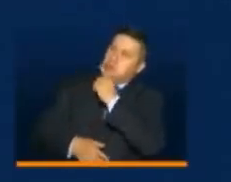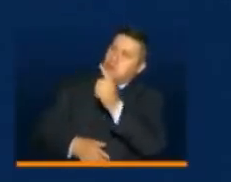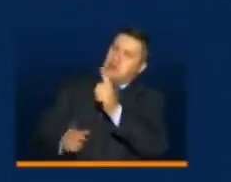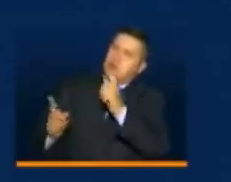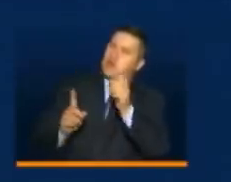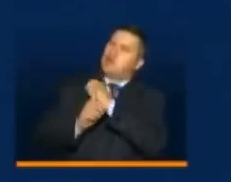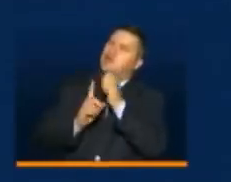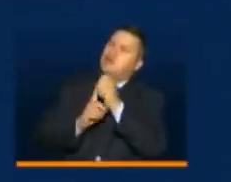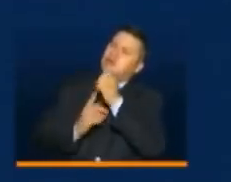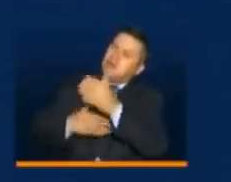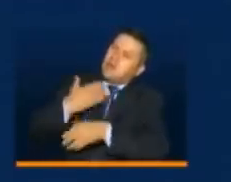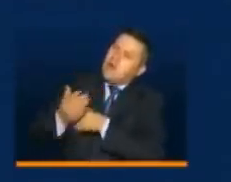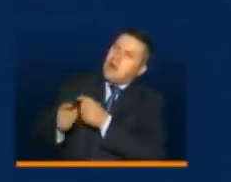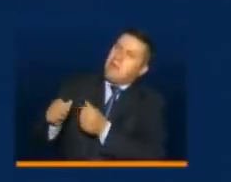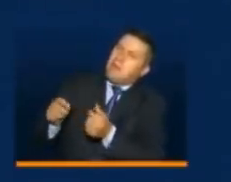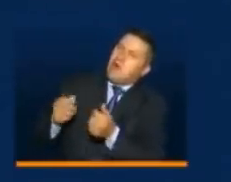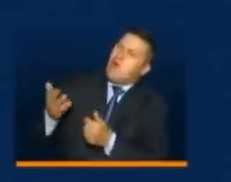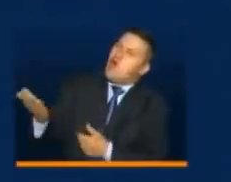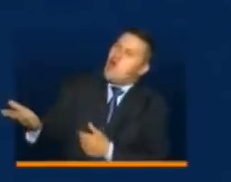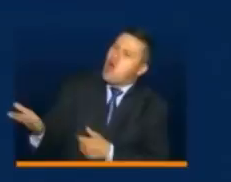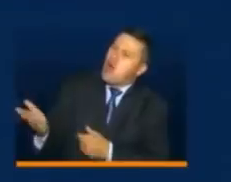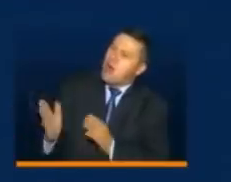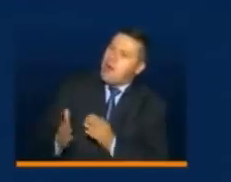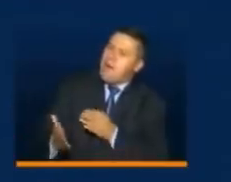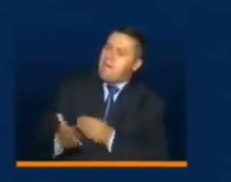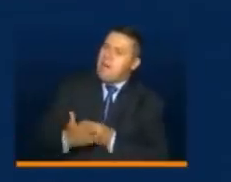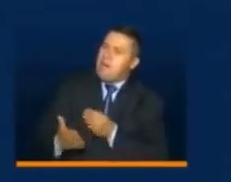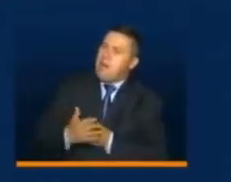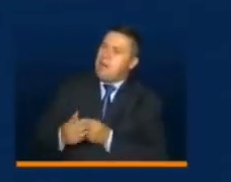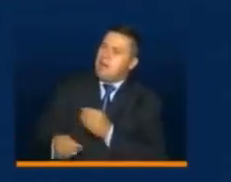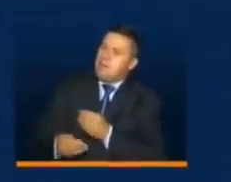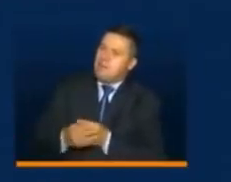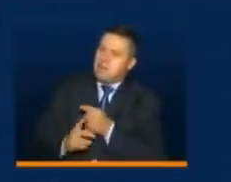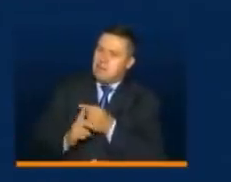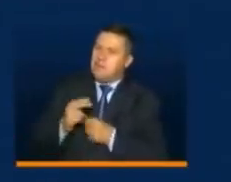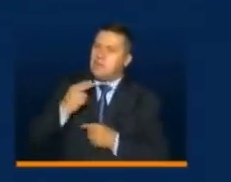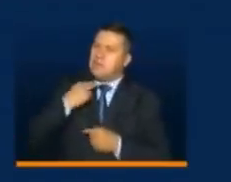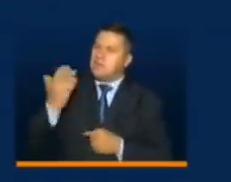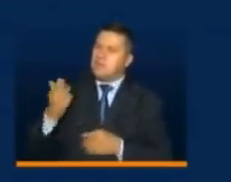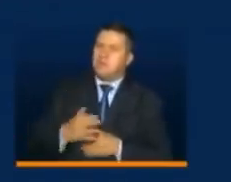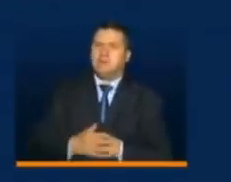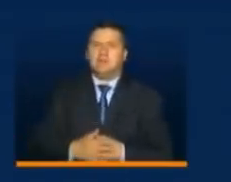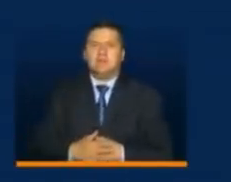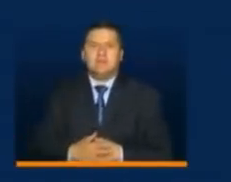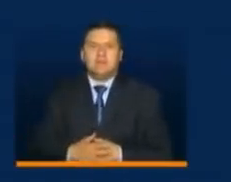los programas sociales y cuéntenos cómo van a ser los ciclos de pago esperados para el mes de noviembre.